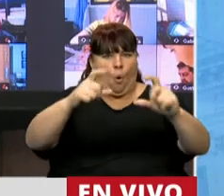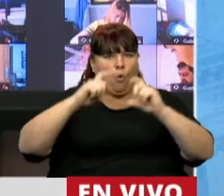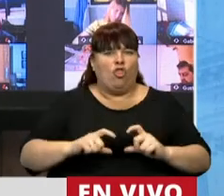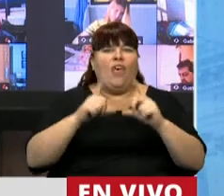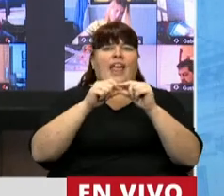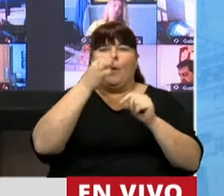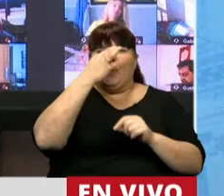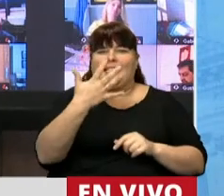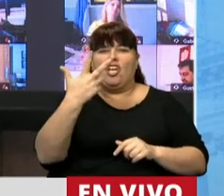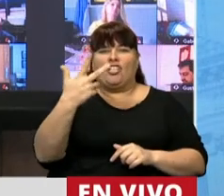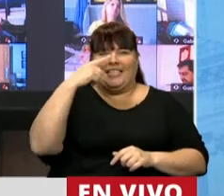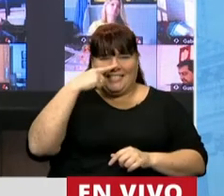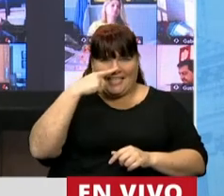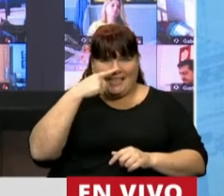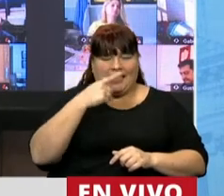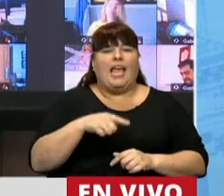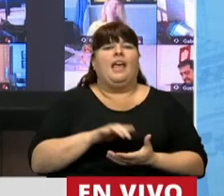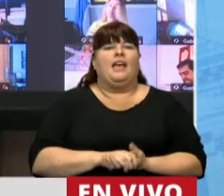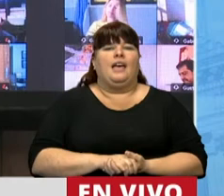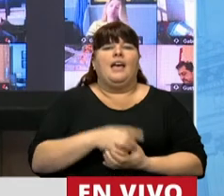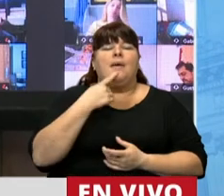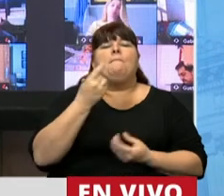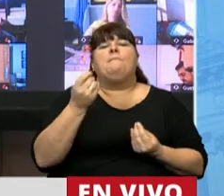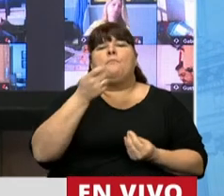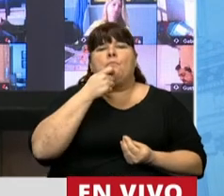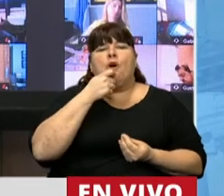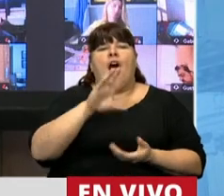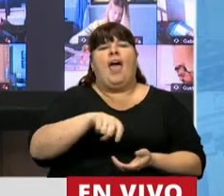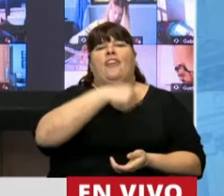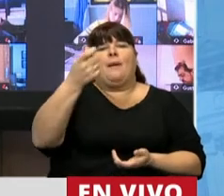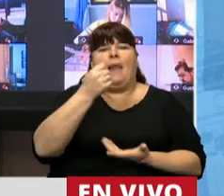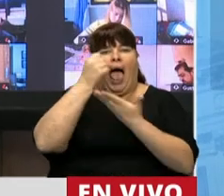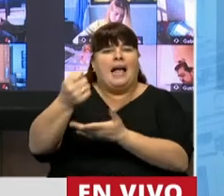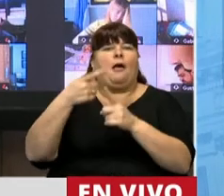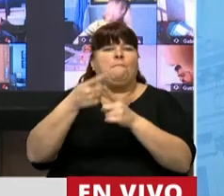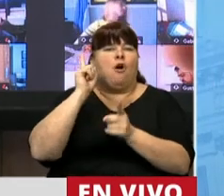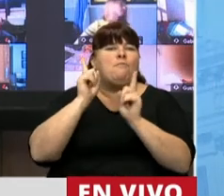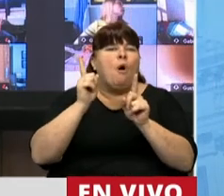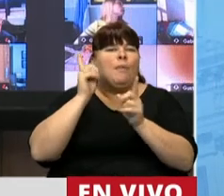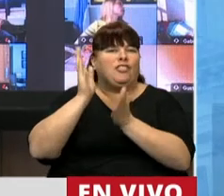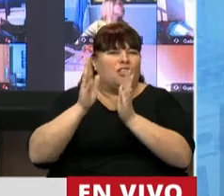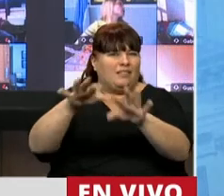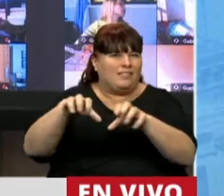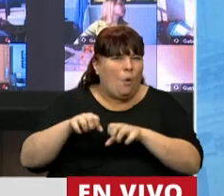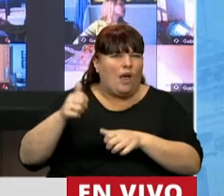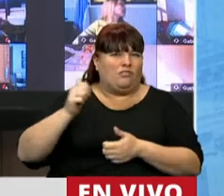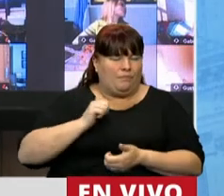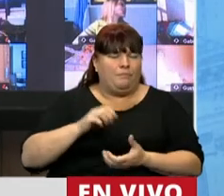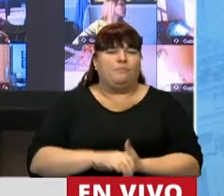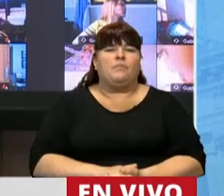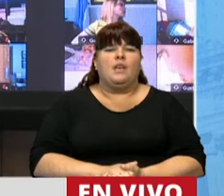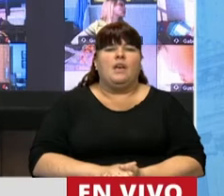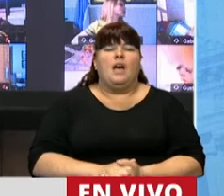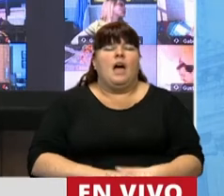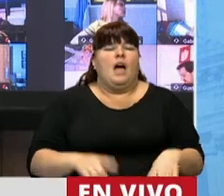artículo 2537 exceptuando lo previsto para los casos de resarcimiento por delitos de lesa humanidad. Bien, el